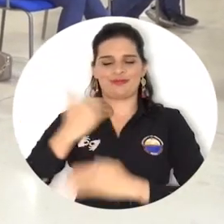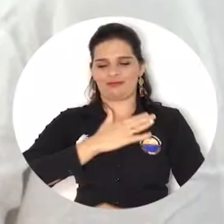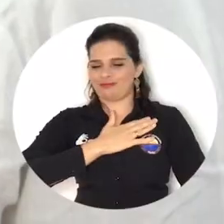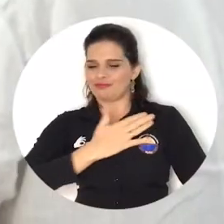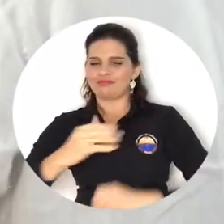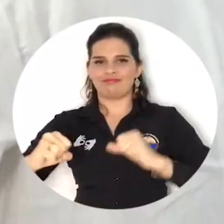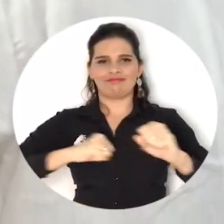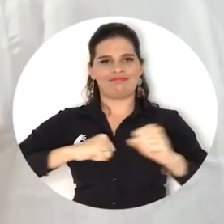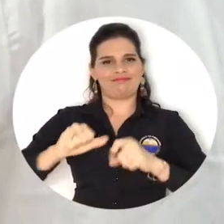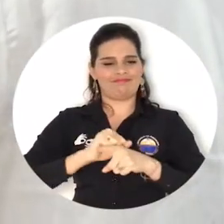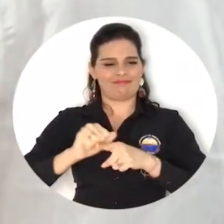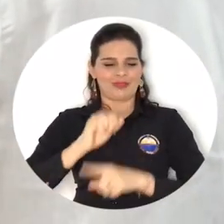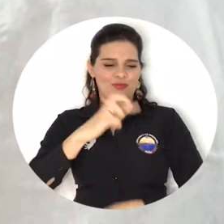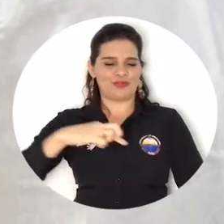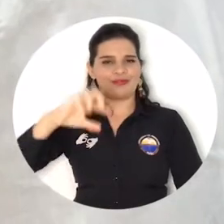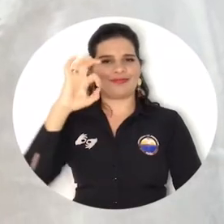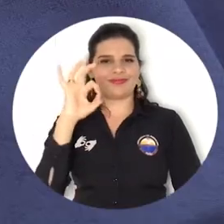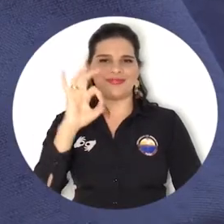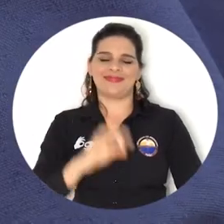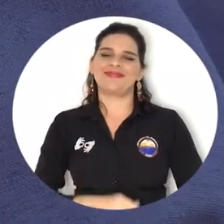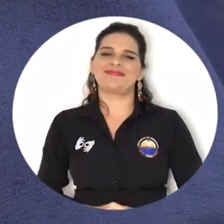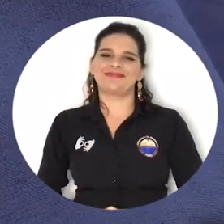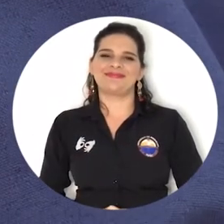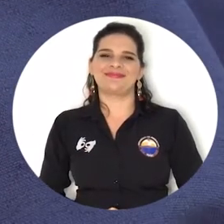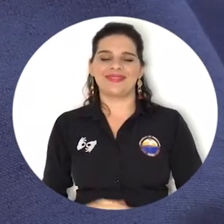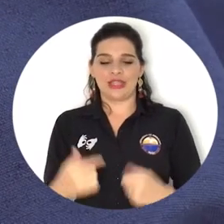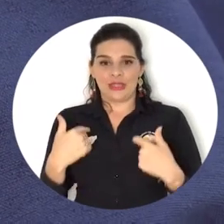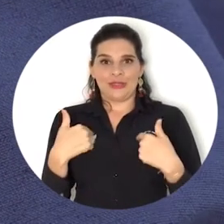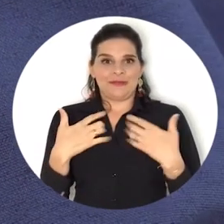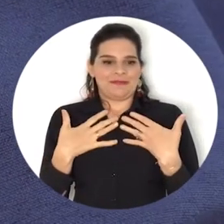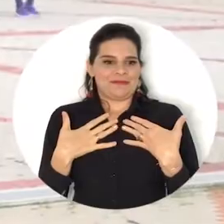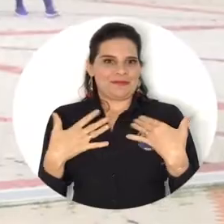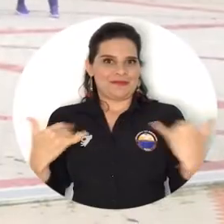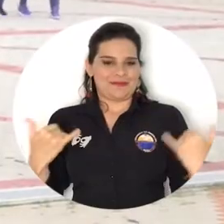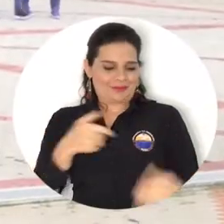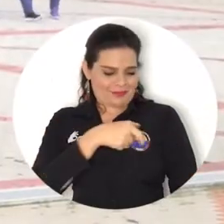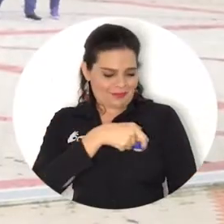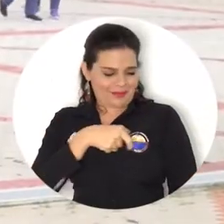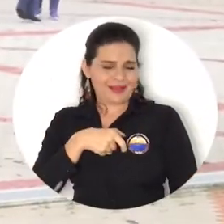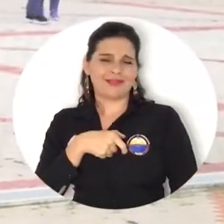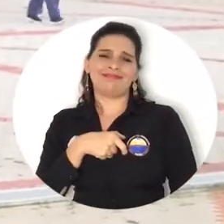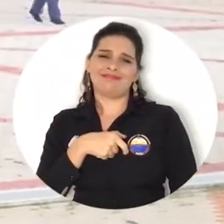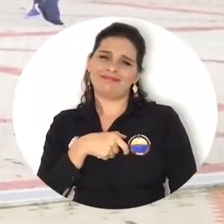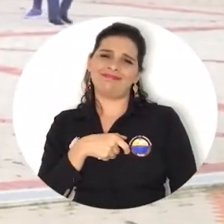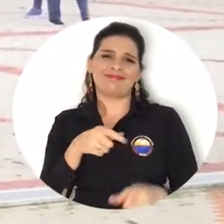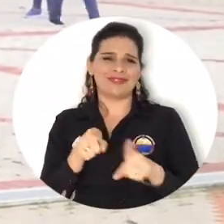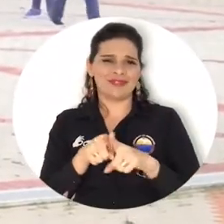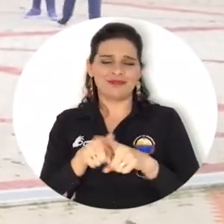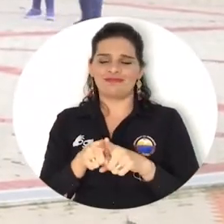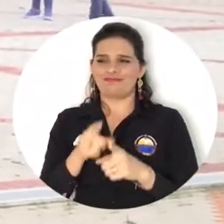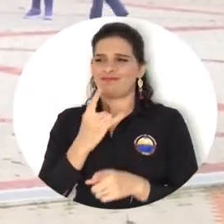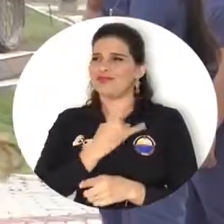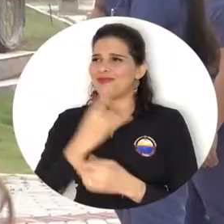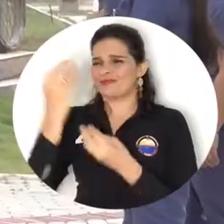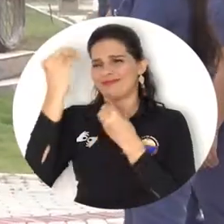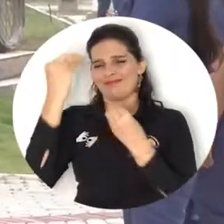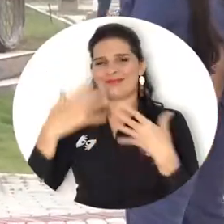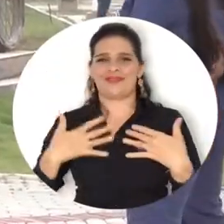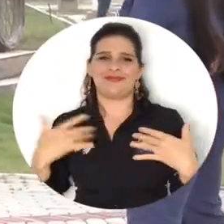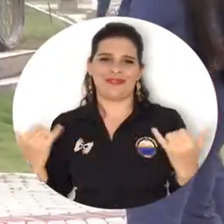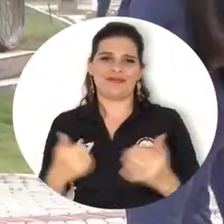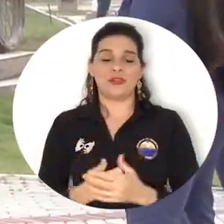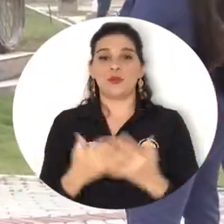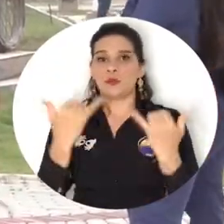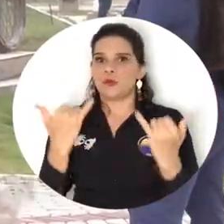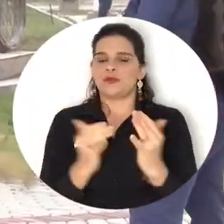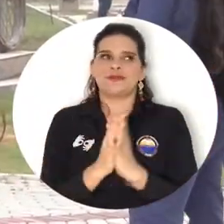y buen desempeño profesional. Me siento muy feliz, esto es un símbolo que representa el paso por la universidad. Fue un evento